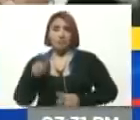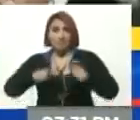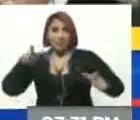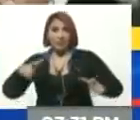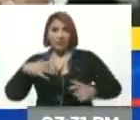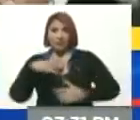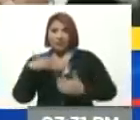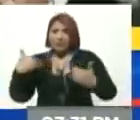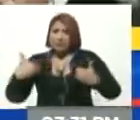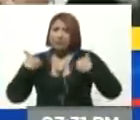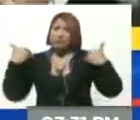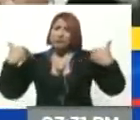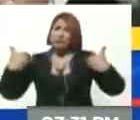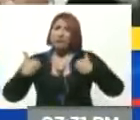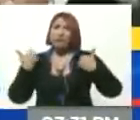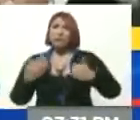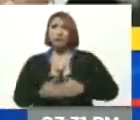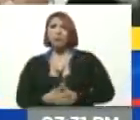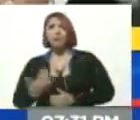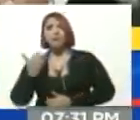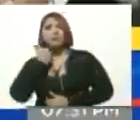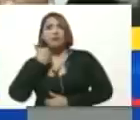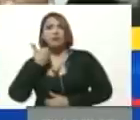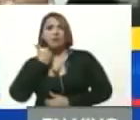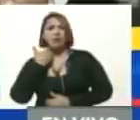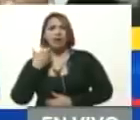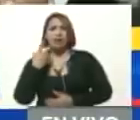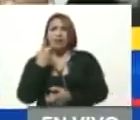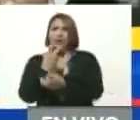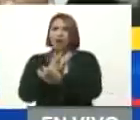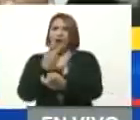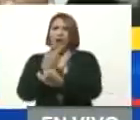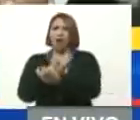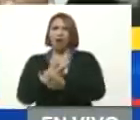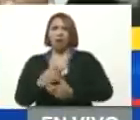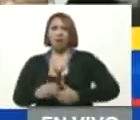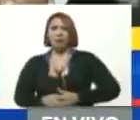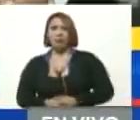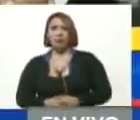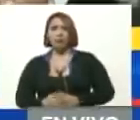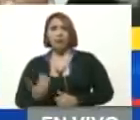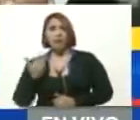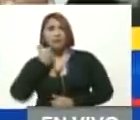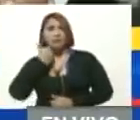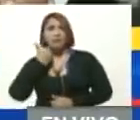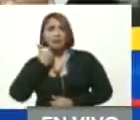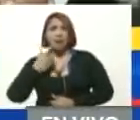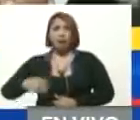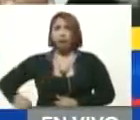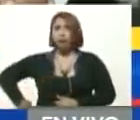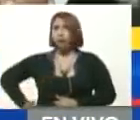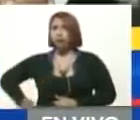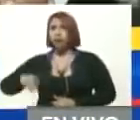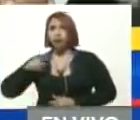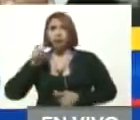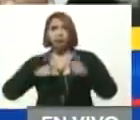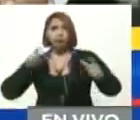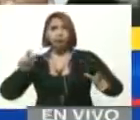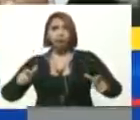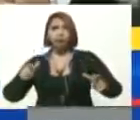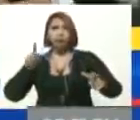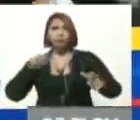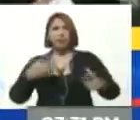sufren enfermedades de cáncer, enfermedades renales, las personas que se